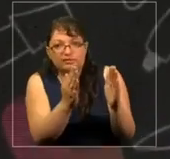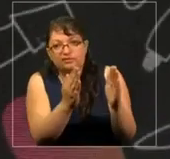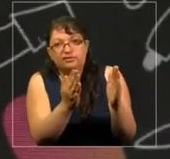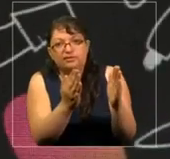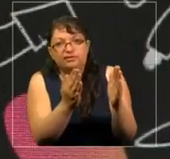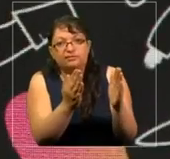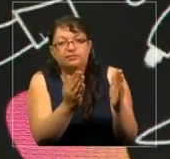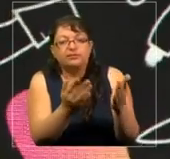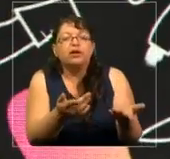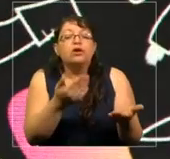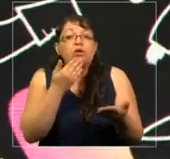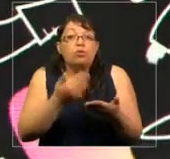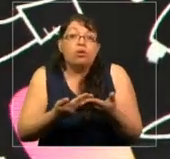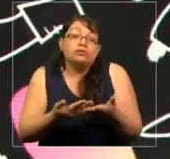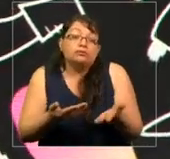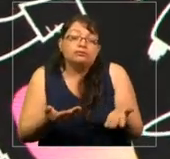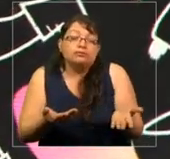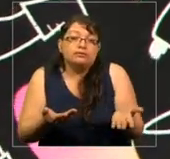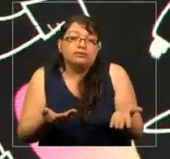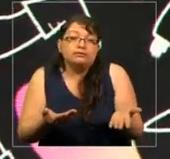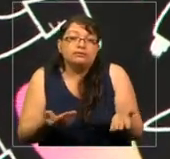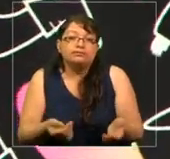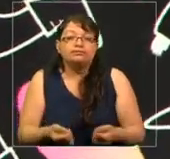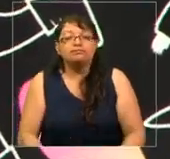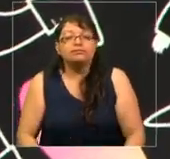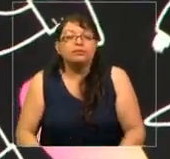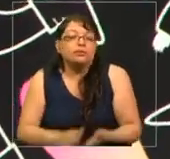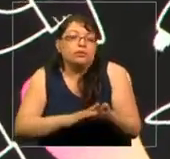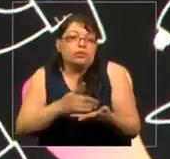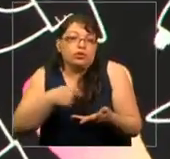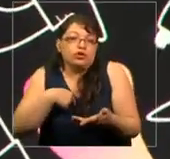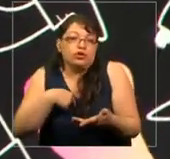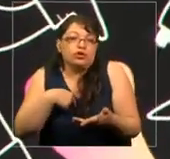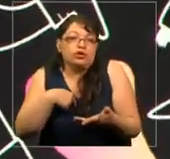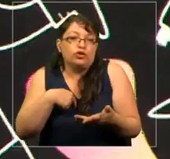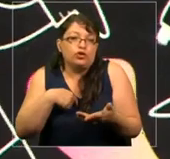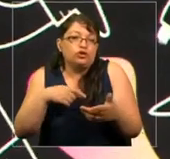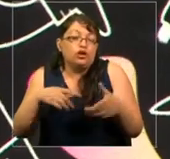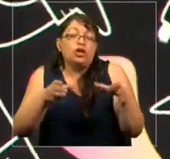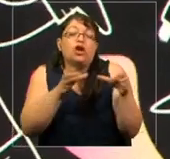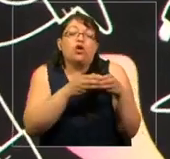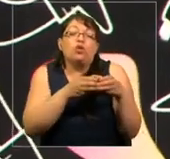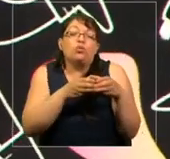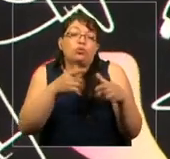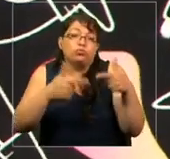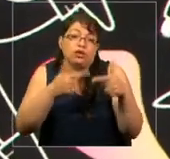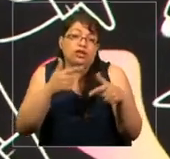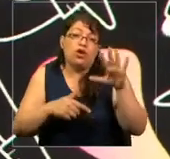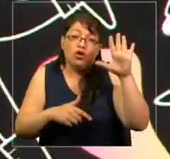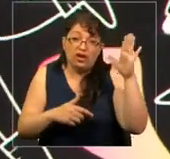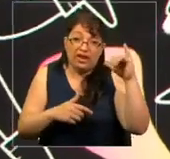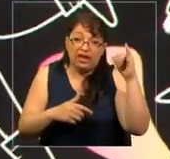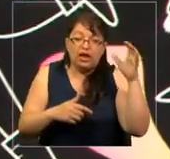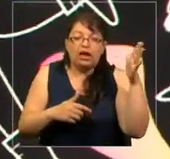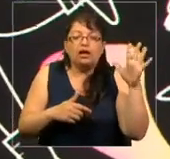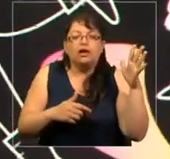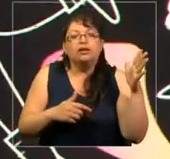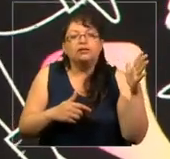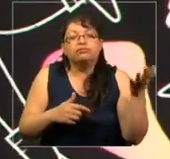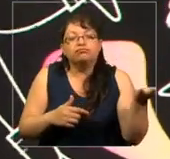cuando yo sea más bien política mente izquierdista, y también leo